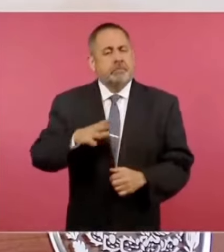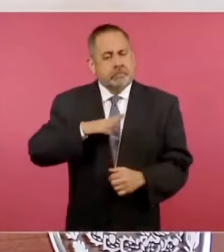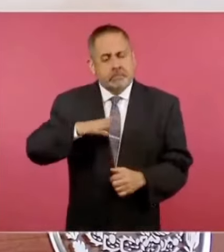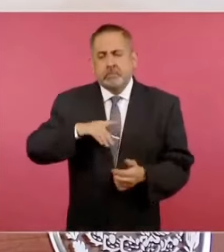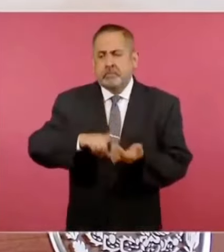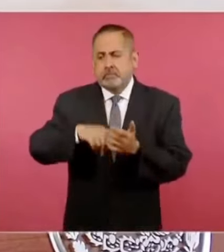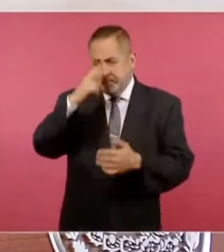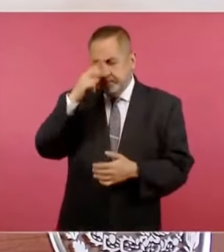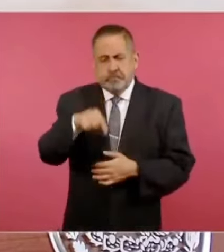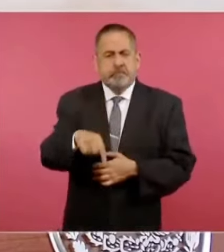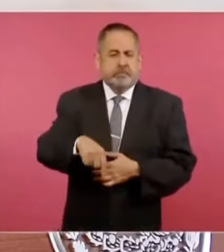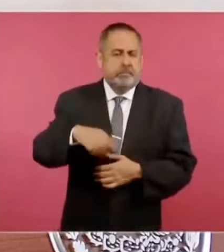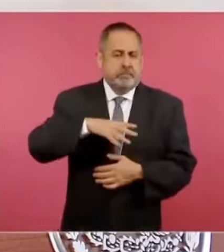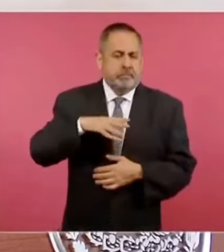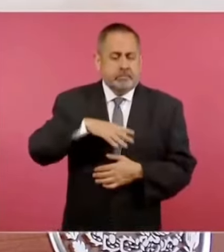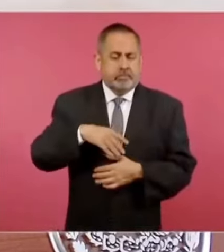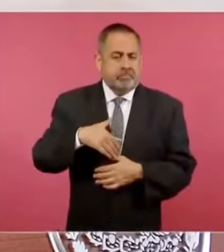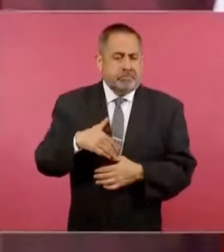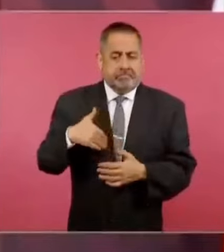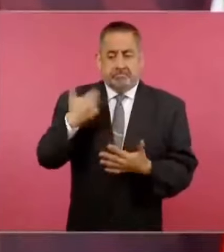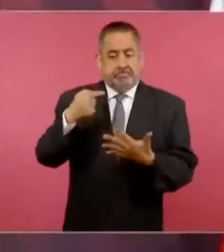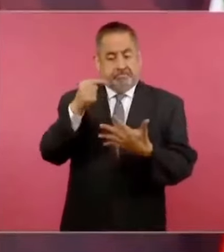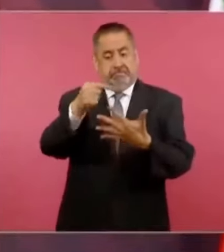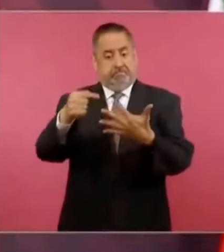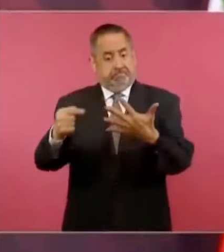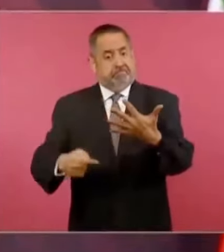ventajas.